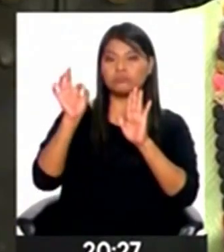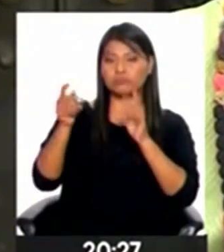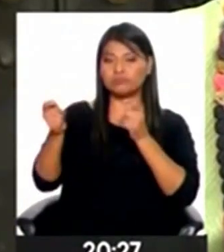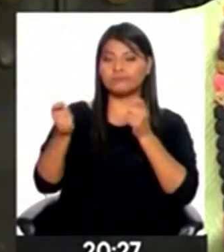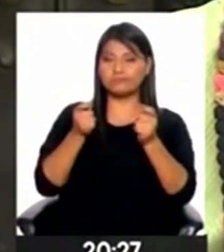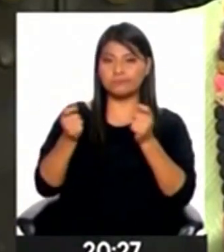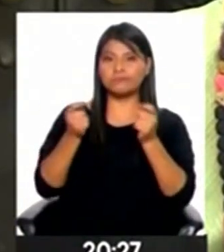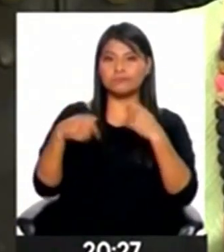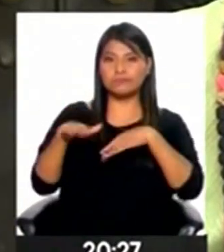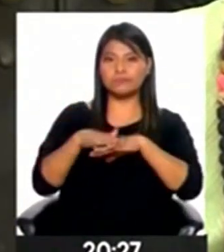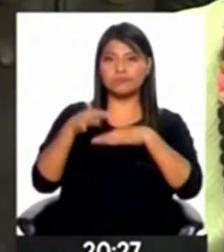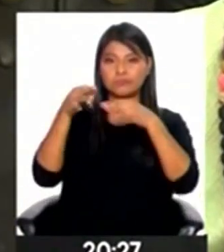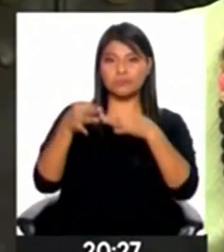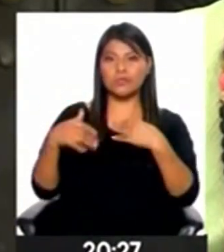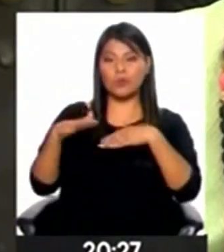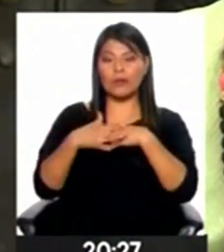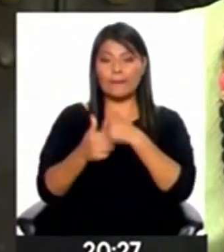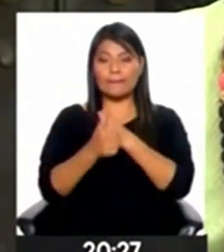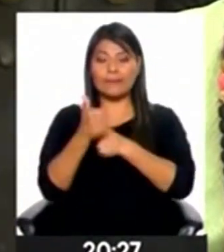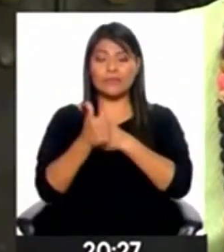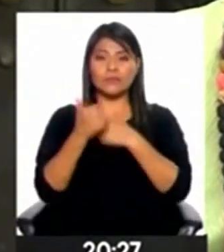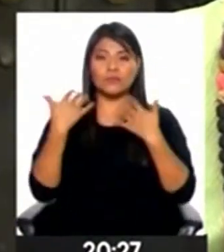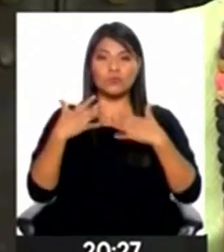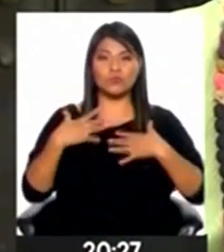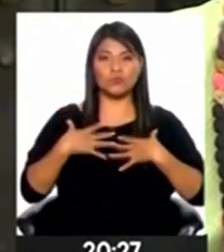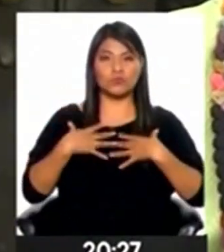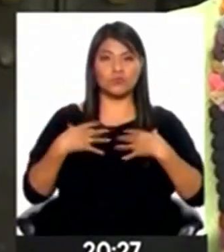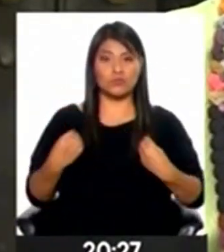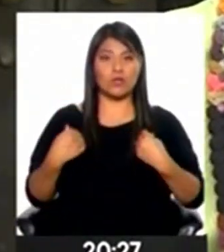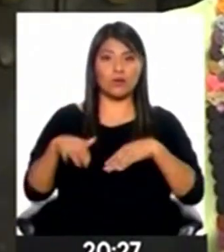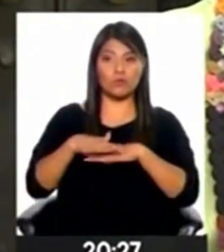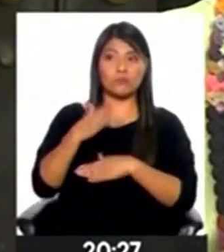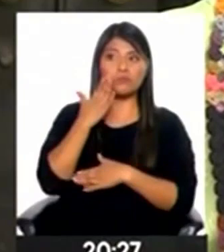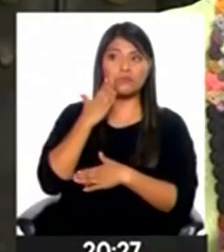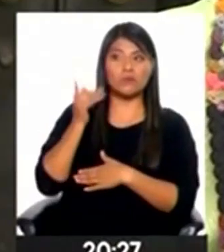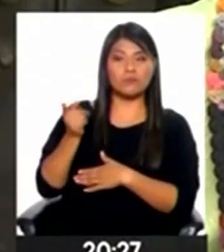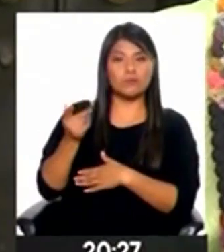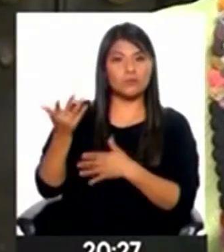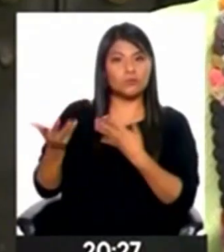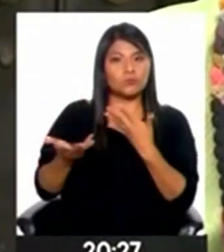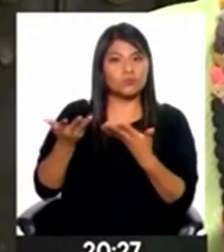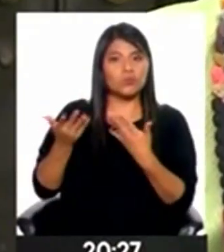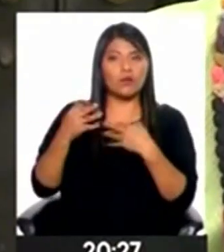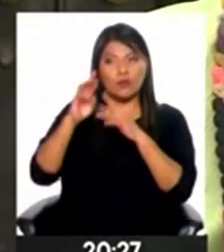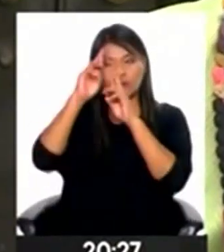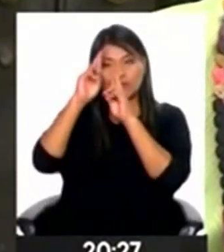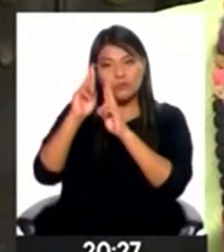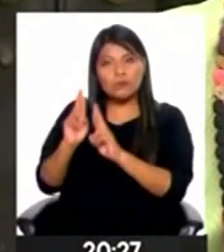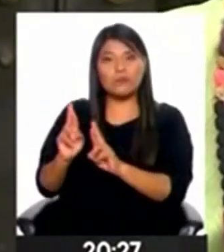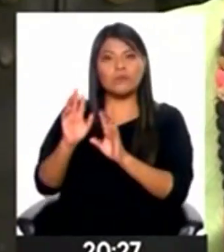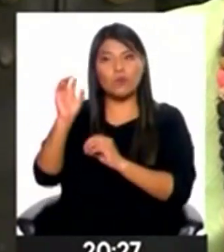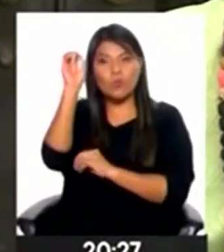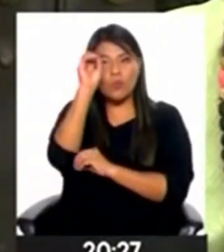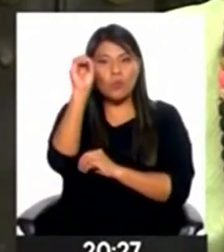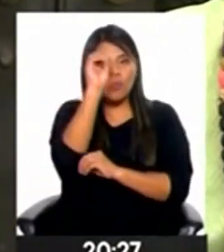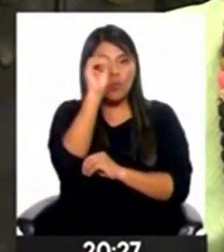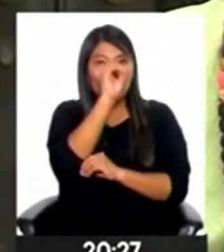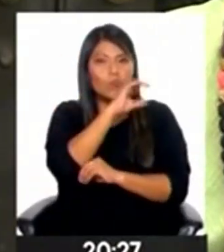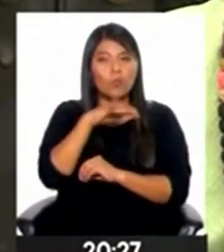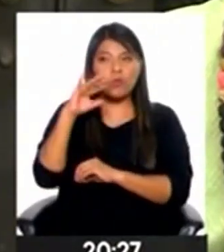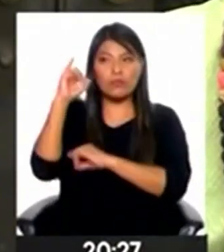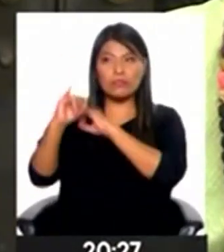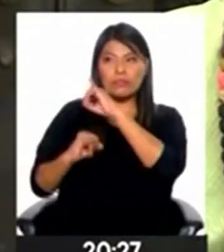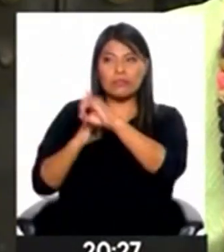presentarse como condición el peligro en la vida y en la salud de la madre. Nosotros somos respetuosos de las opiniones de los organismos